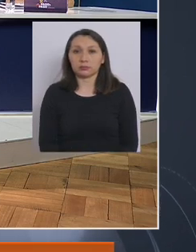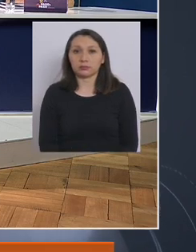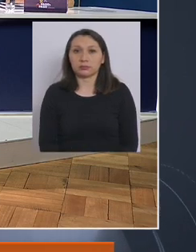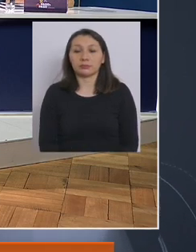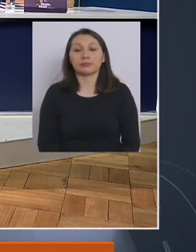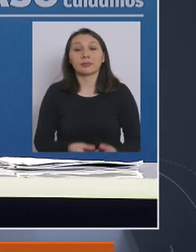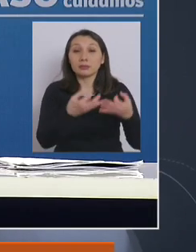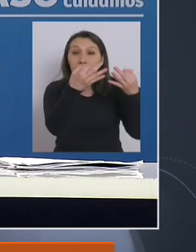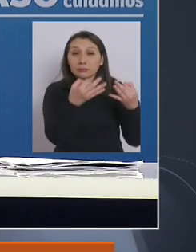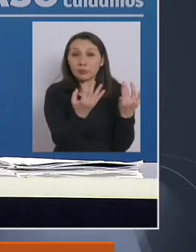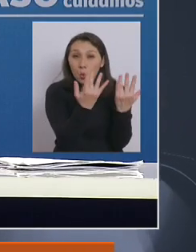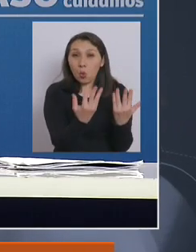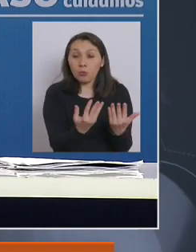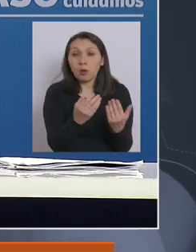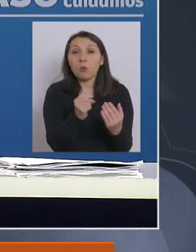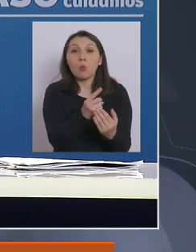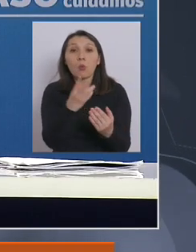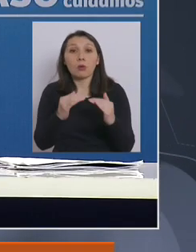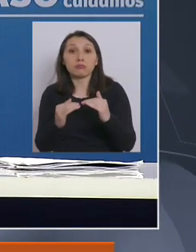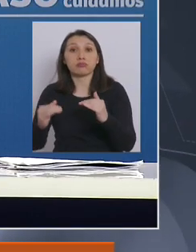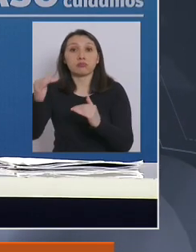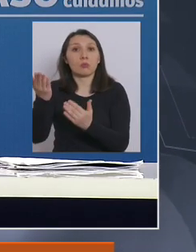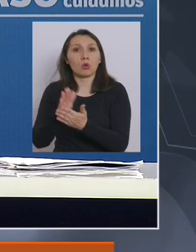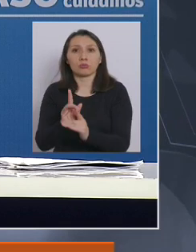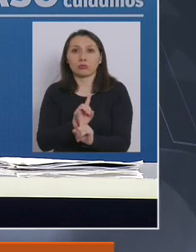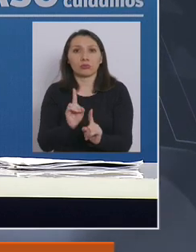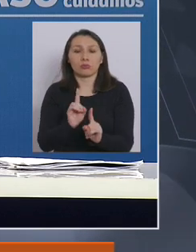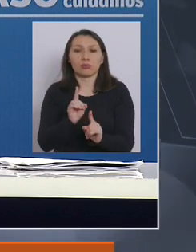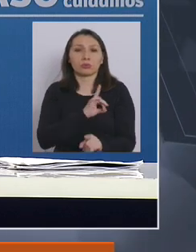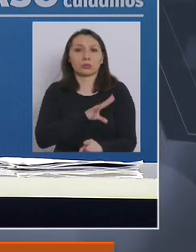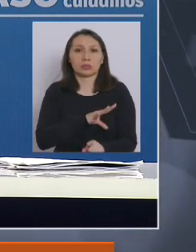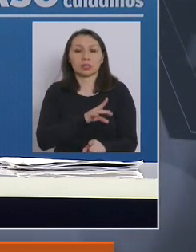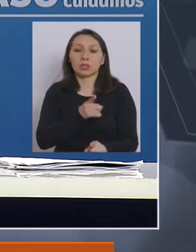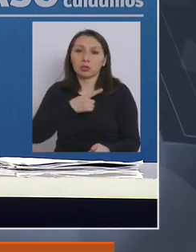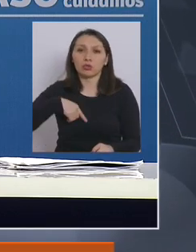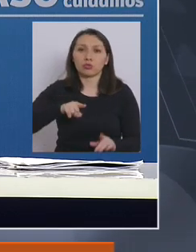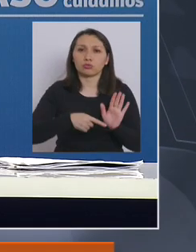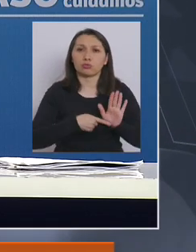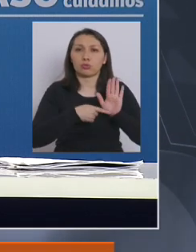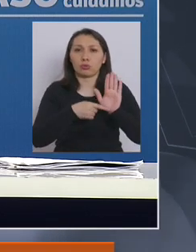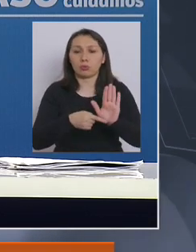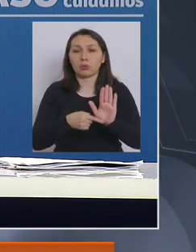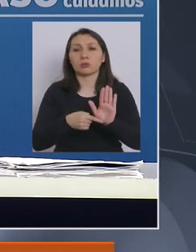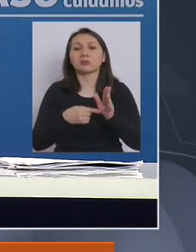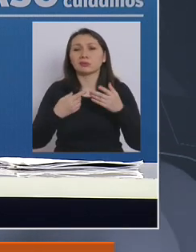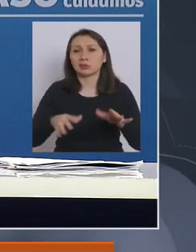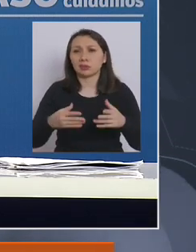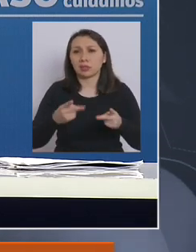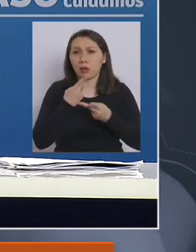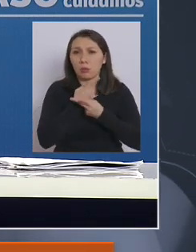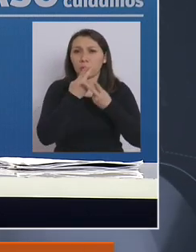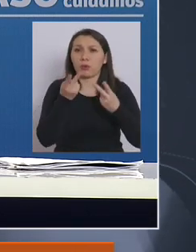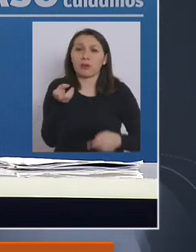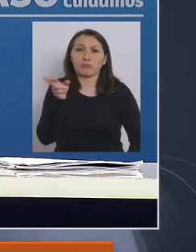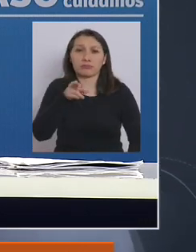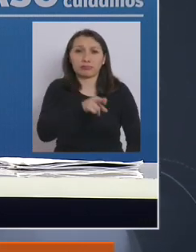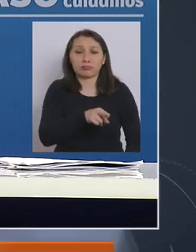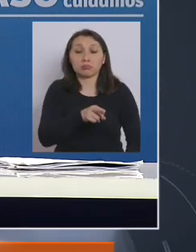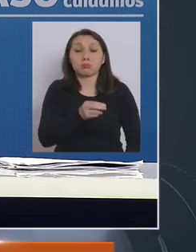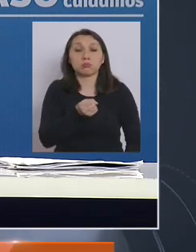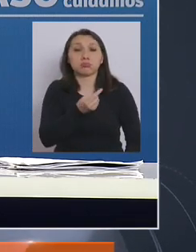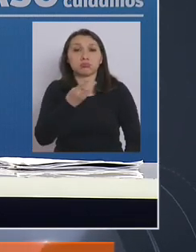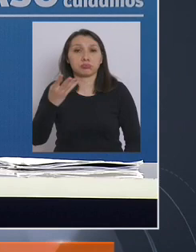Haciendo los cálculos por exceso de mortalidad, eso no ha ocurrido en Chile. Eso lo hemos demostrado y ha sido publicado en reiteradas